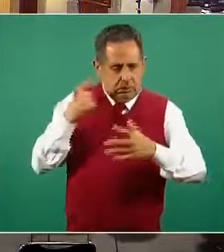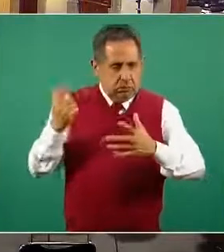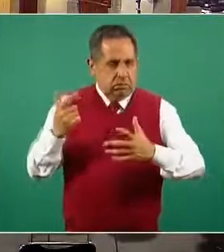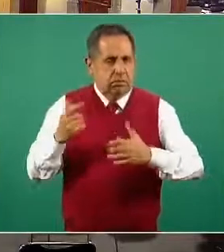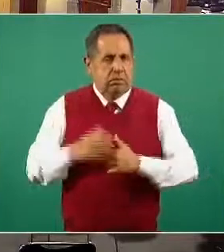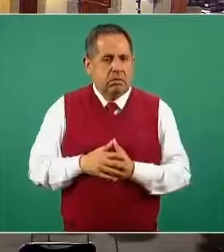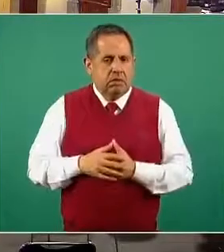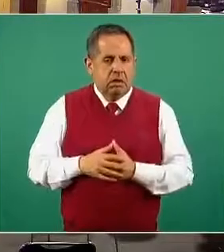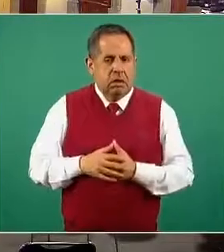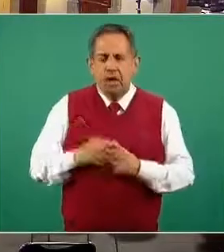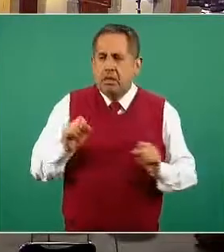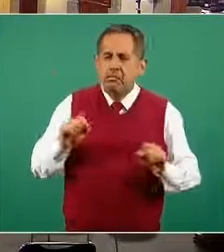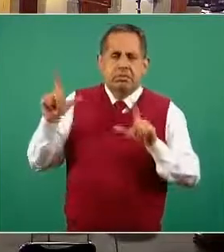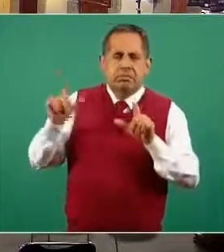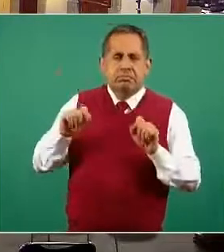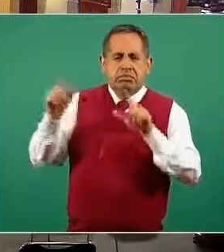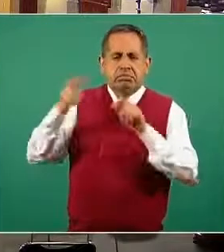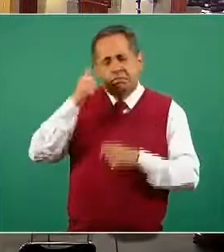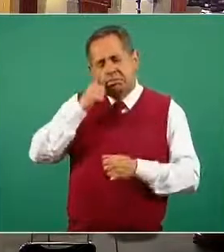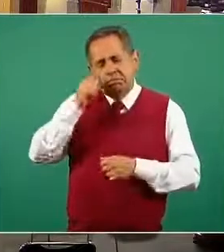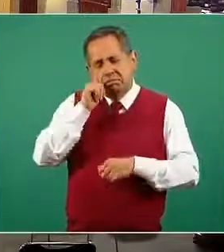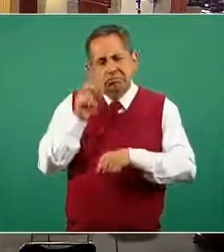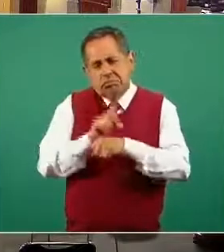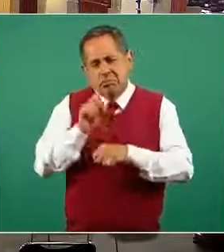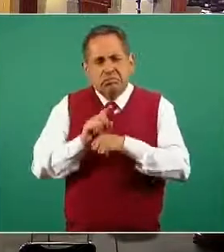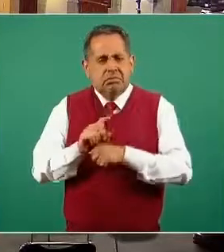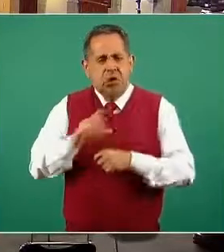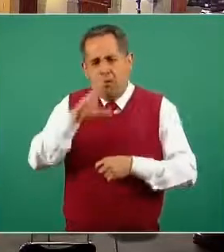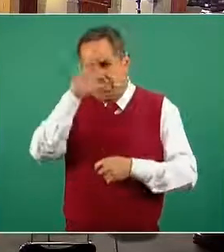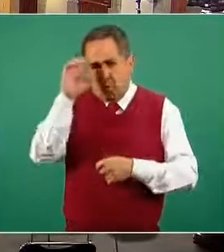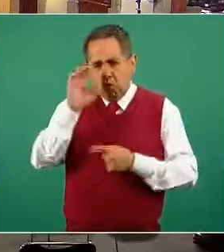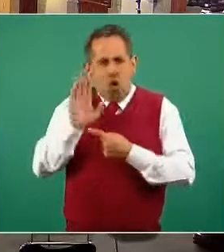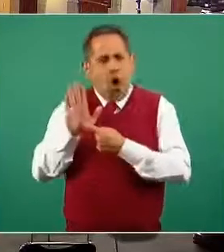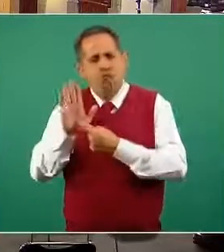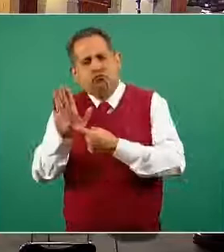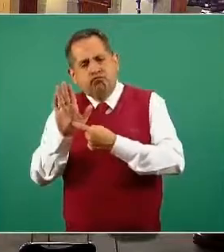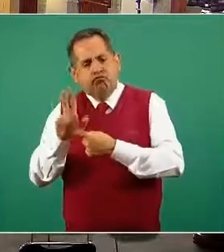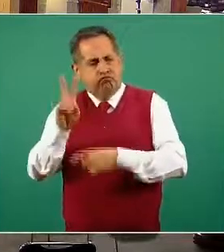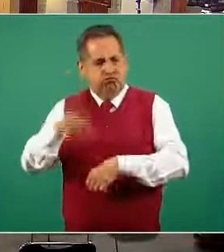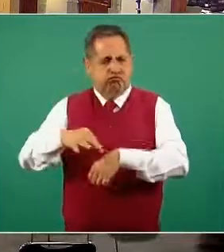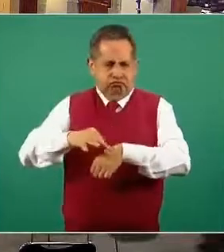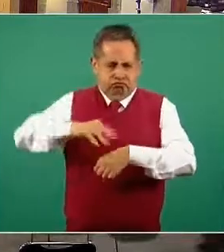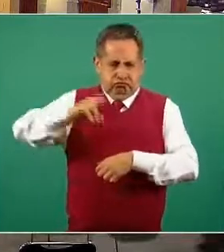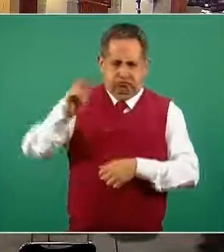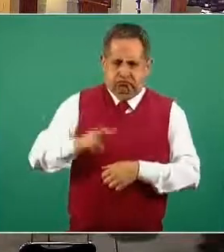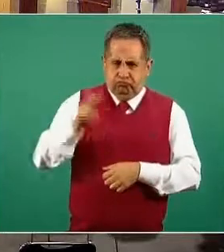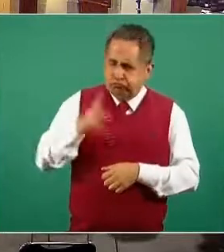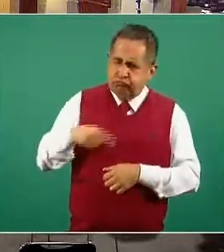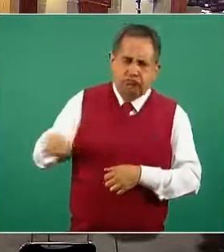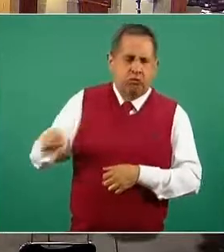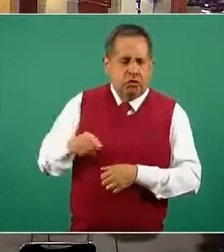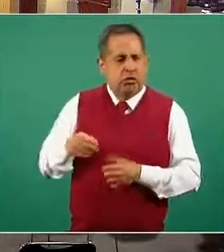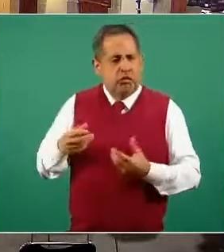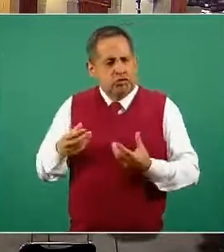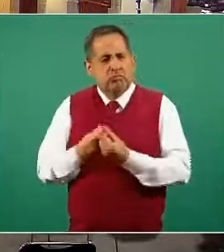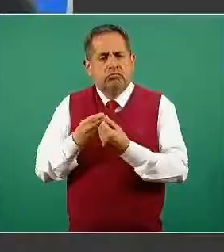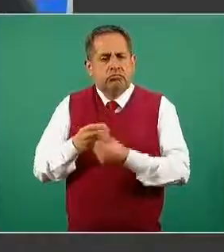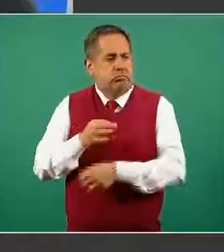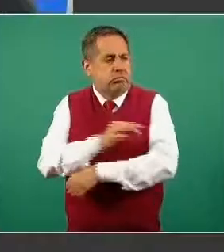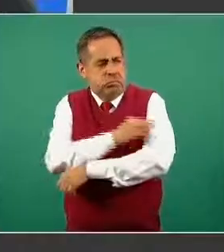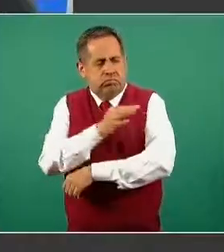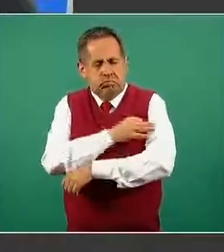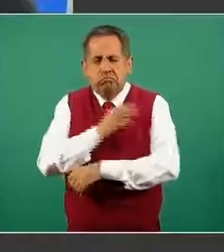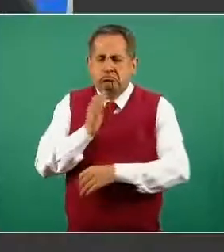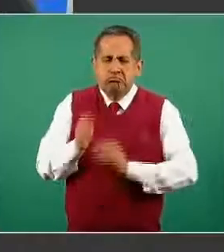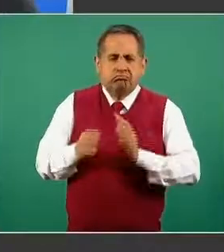algunas imágenes como lo hacemos todos los días, presentar personas, personas reales que están participando en esta vacunación,